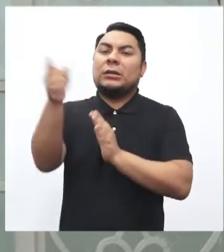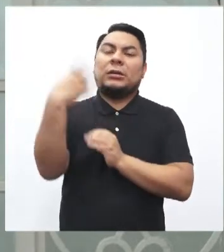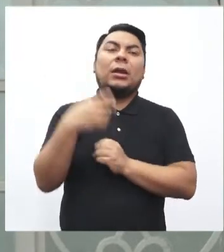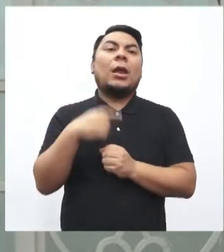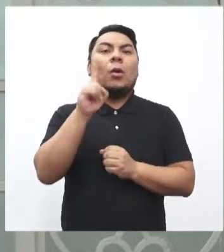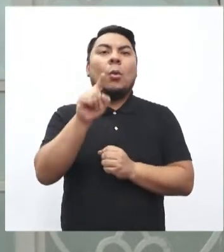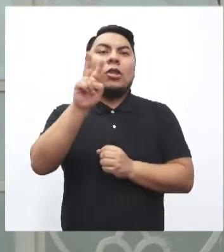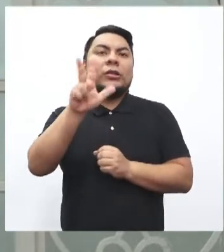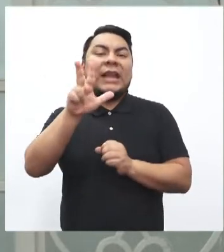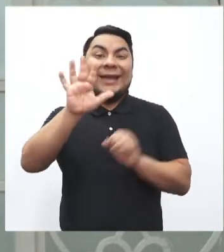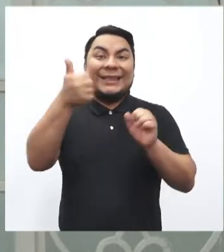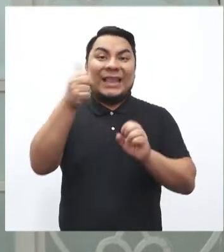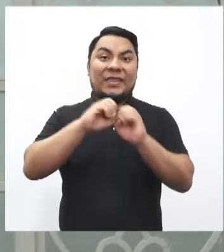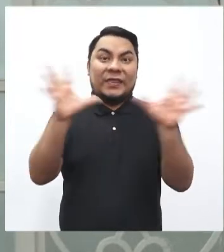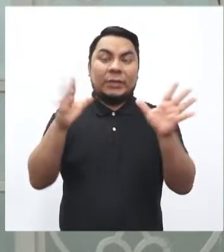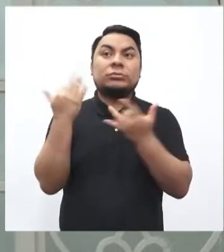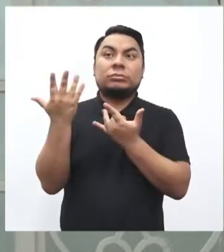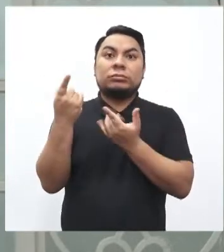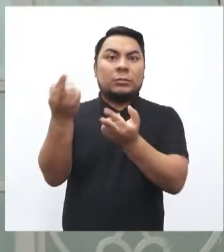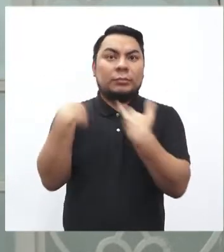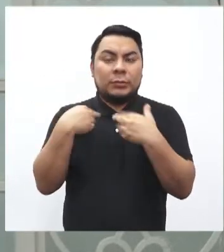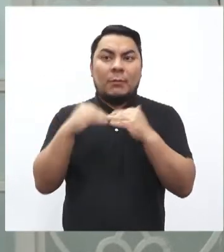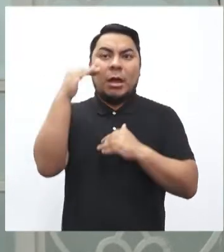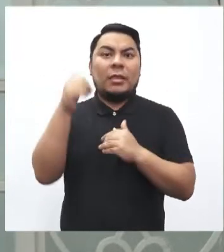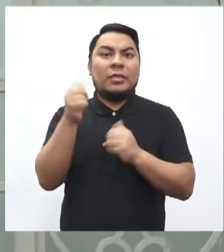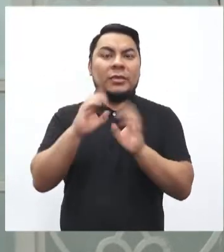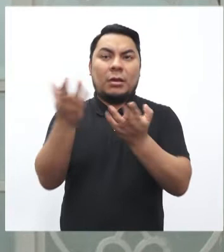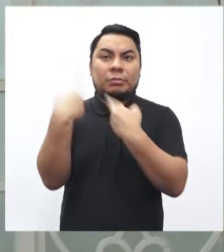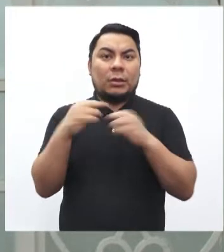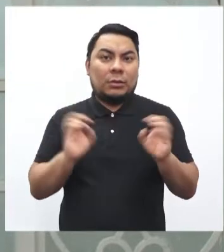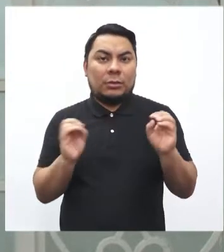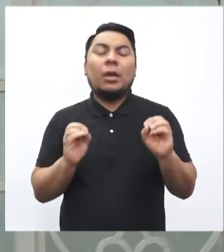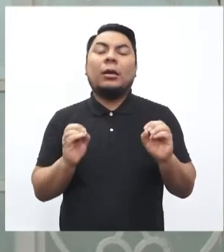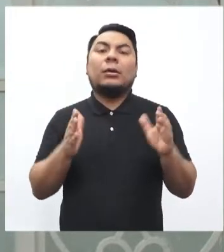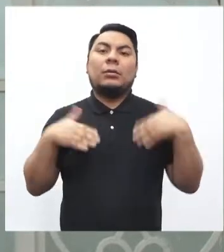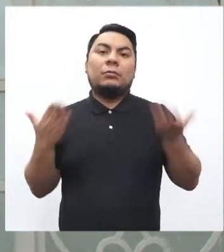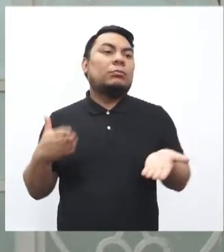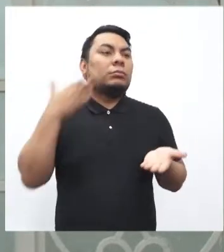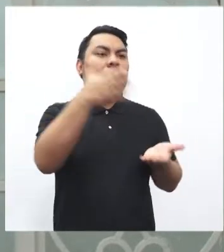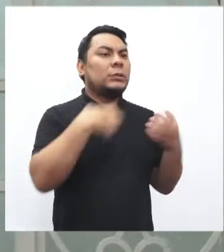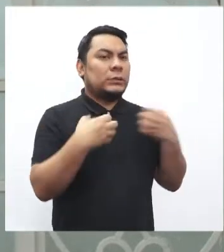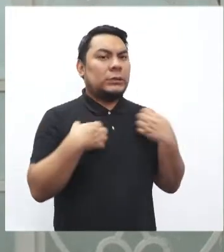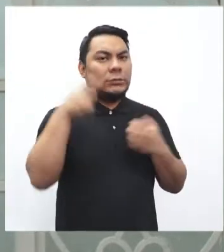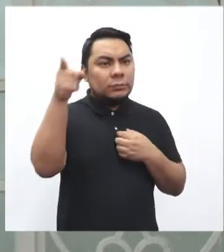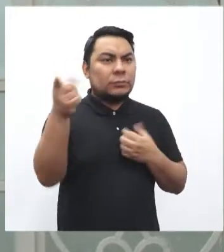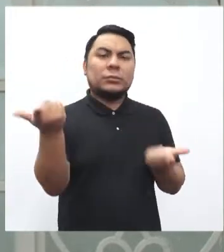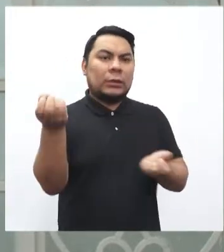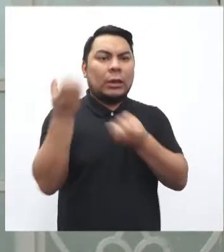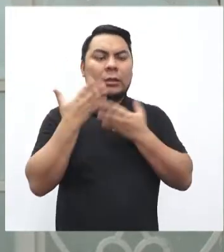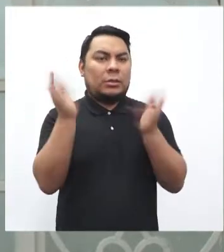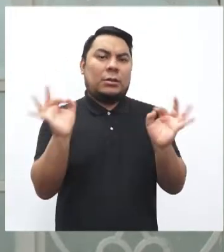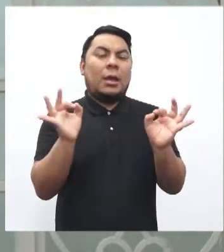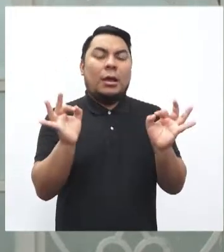que tiene la entidad para entregarle la información y no recibir la respuesta, también se encontraría habilitada para presentar este recurso de apelación.